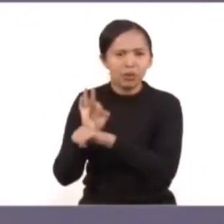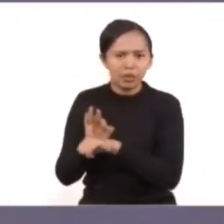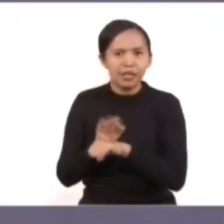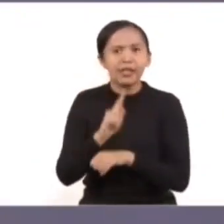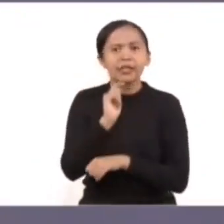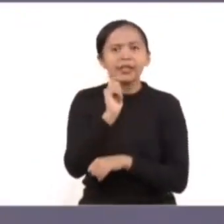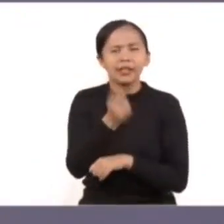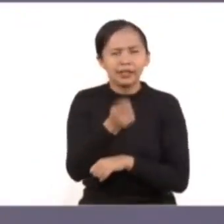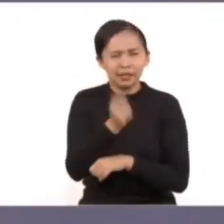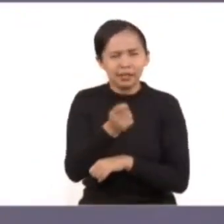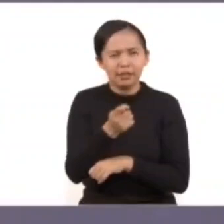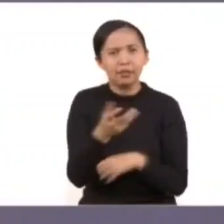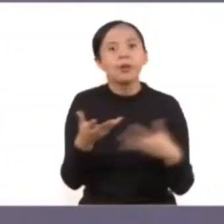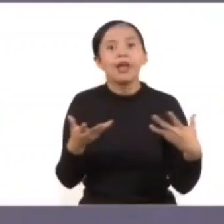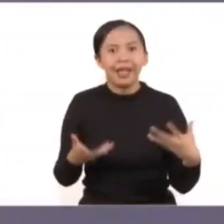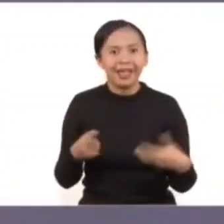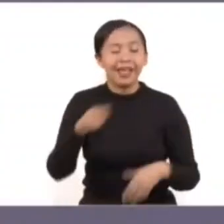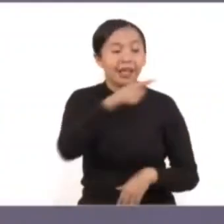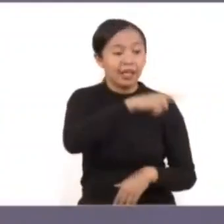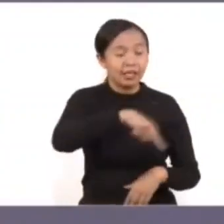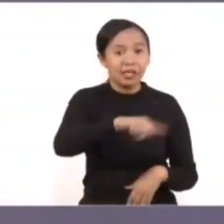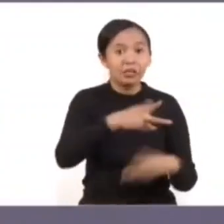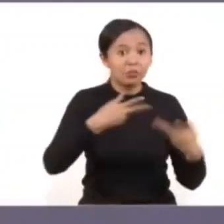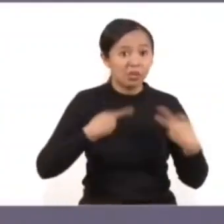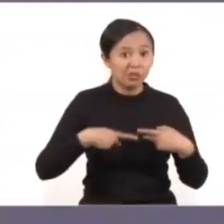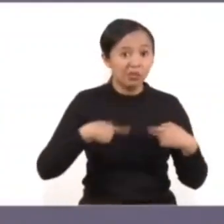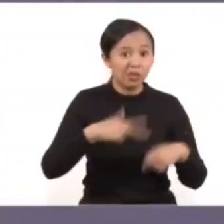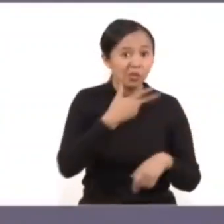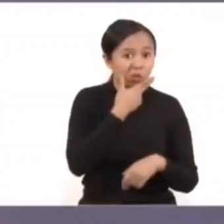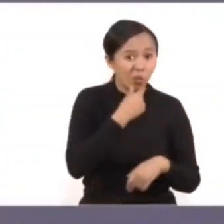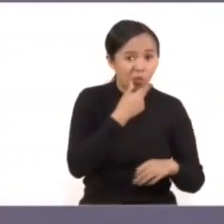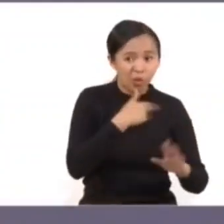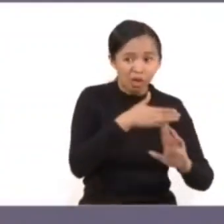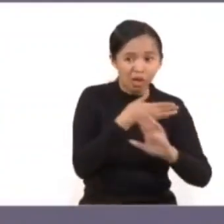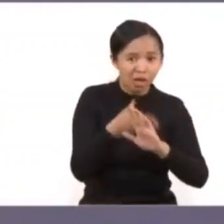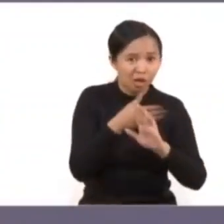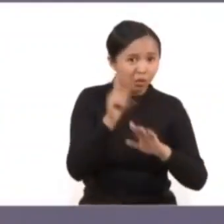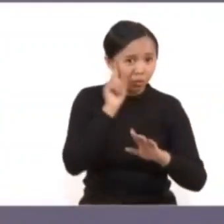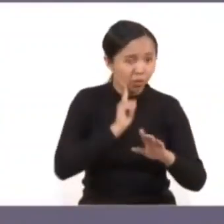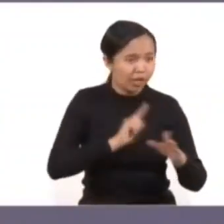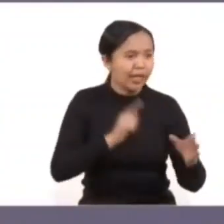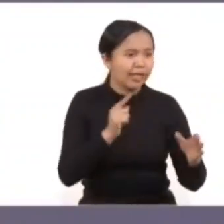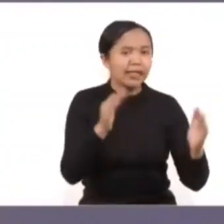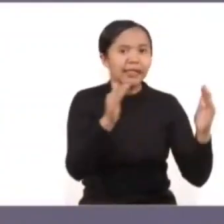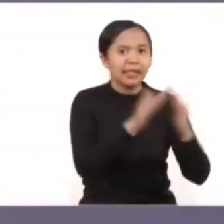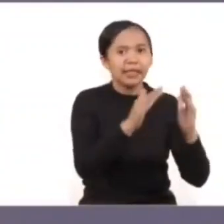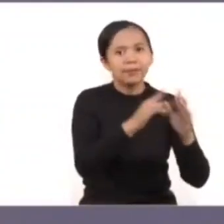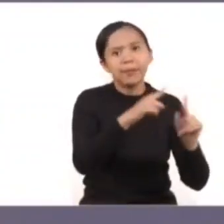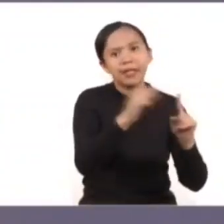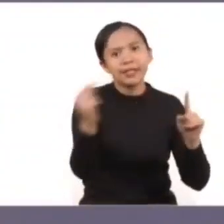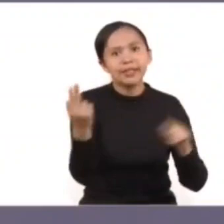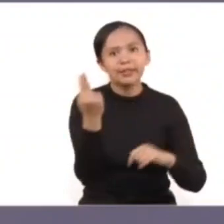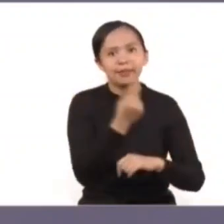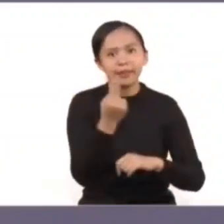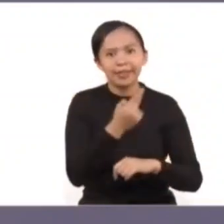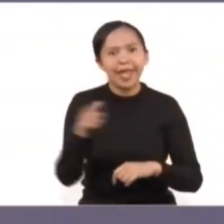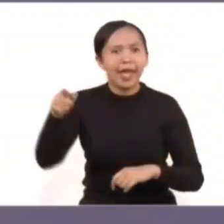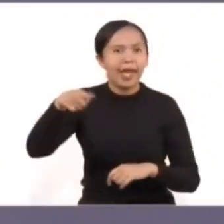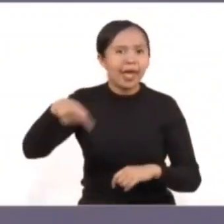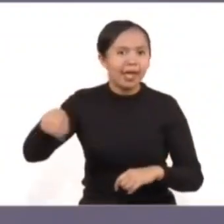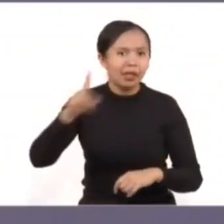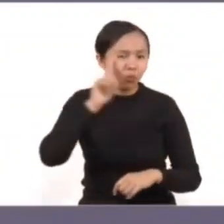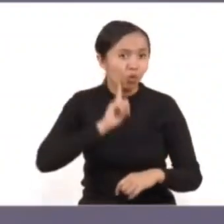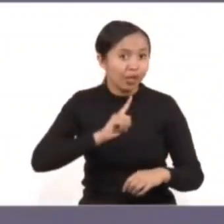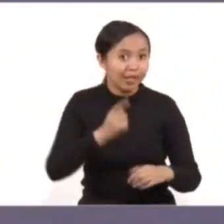agresoras salgan del domicilio y que no sean las mujeres víctimas quienes tengan que hacerlo muchas veces en muy malas